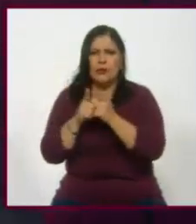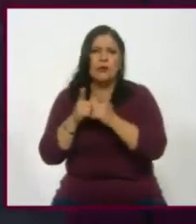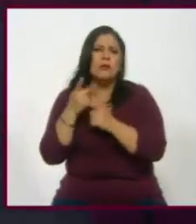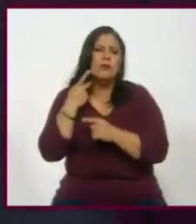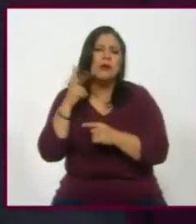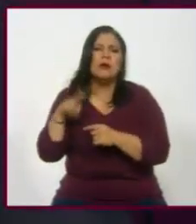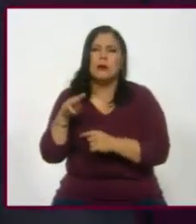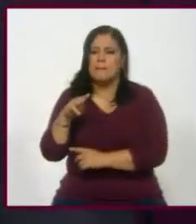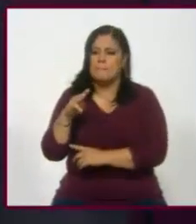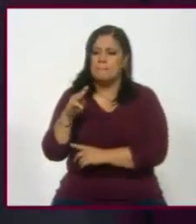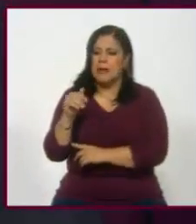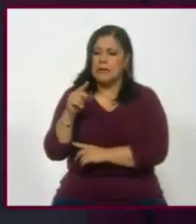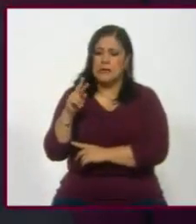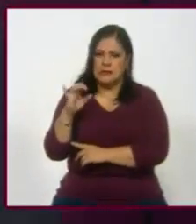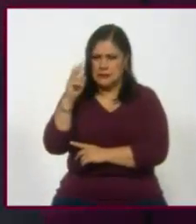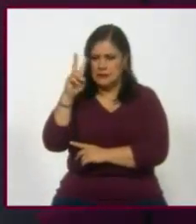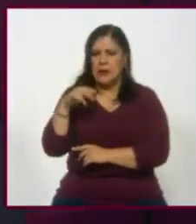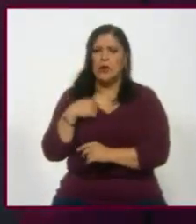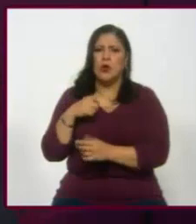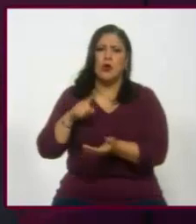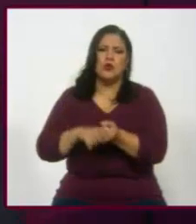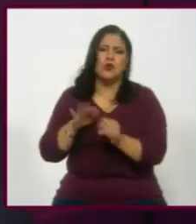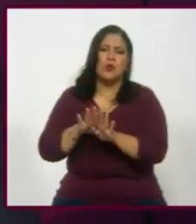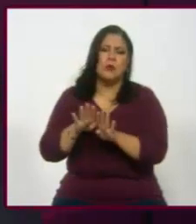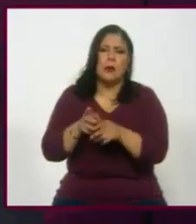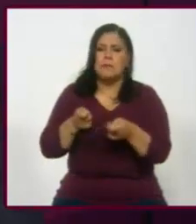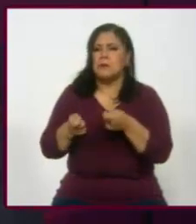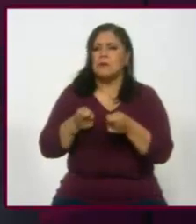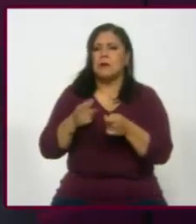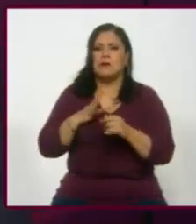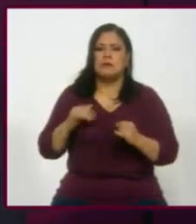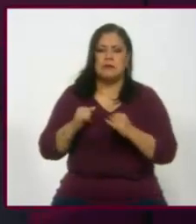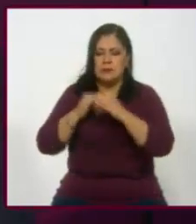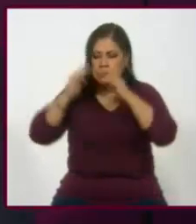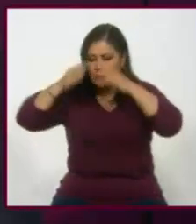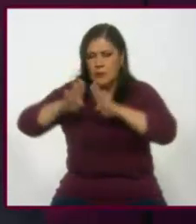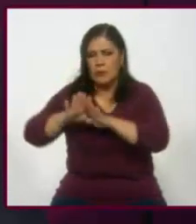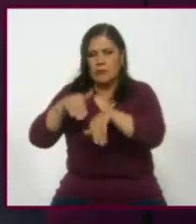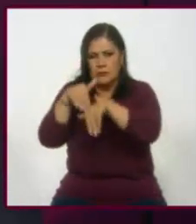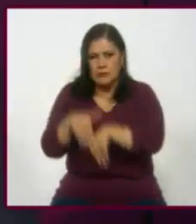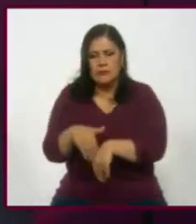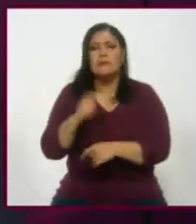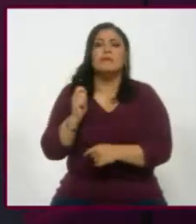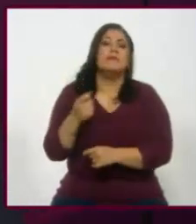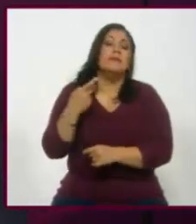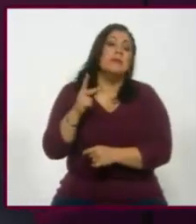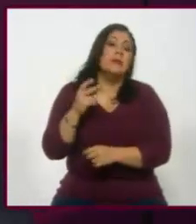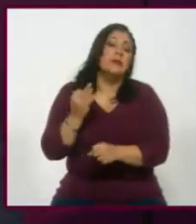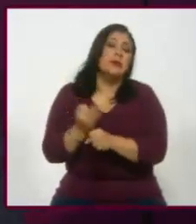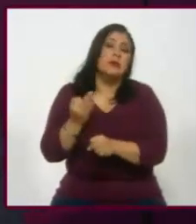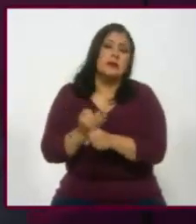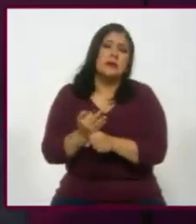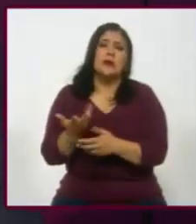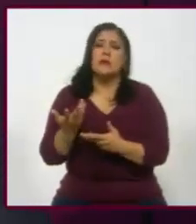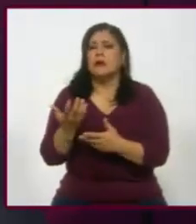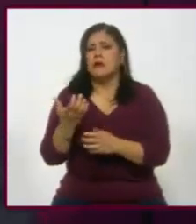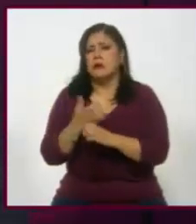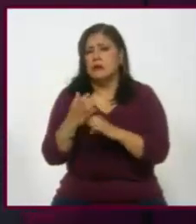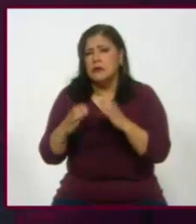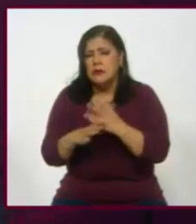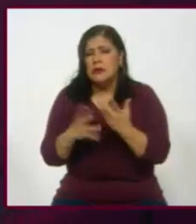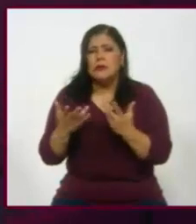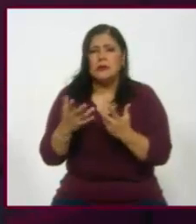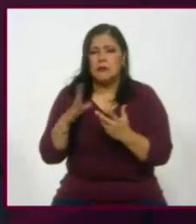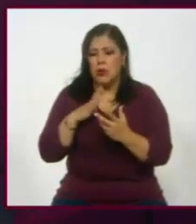bastante institucional. Pero es interesante cómo ahora las prácticas que pueden haber sido en algún momento de la